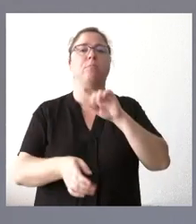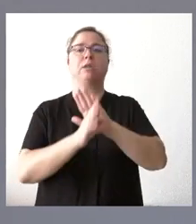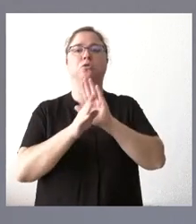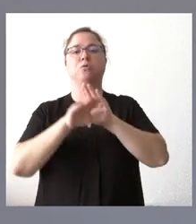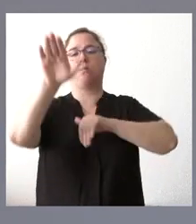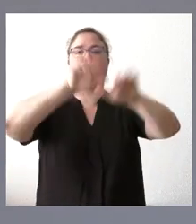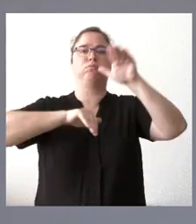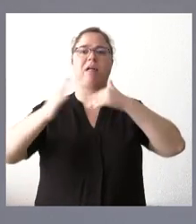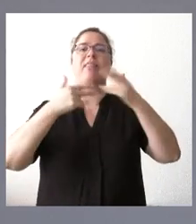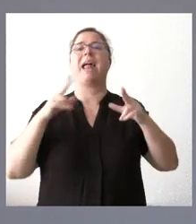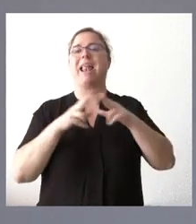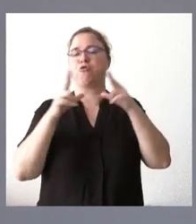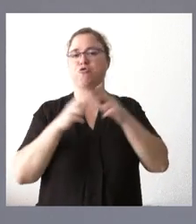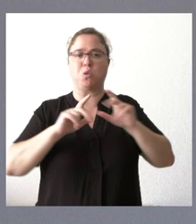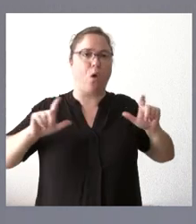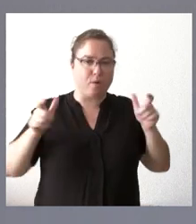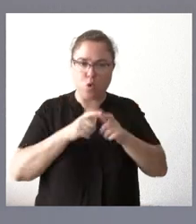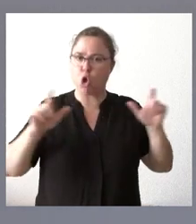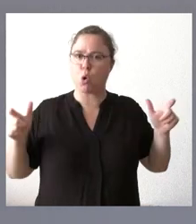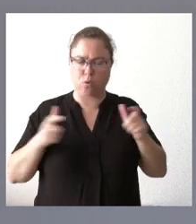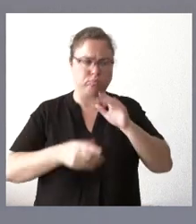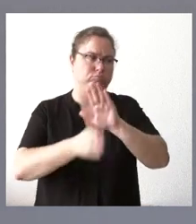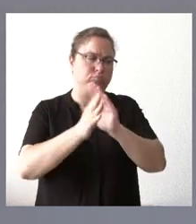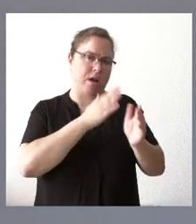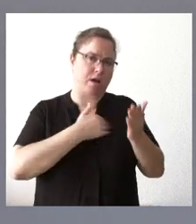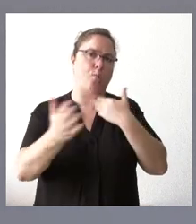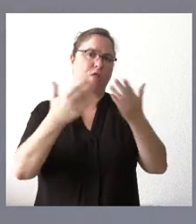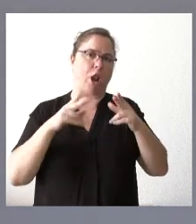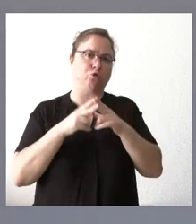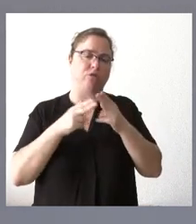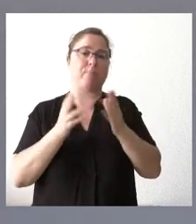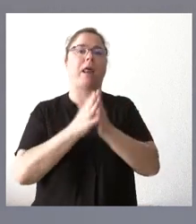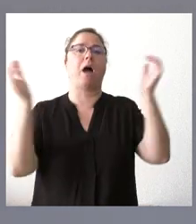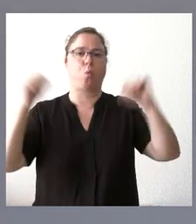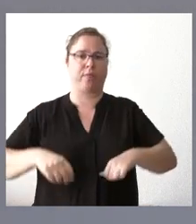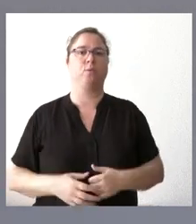social a cuantas reuniones sean oportunas para intentar acercar posiciones y alcanzar acuerdos.